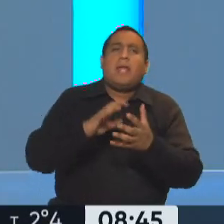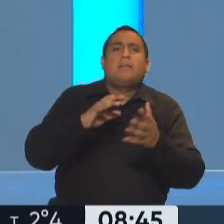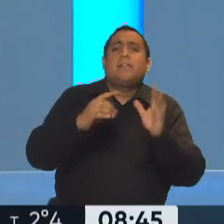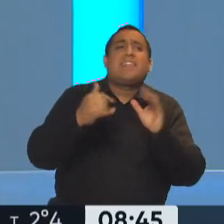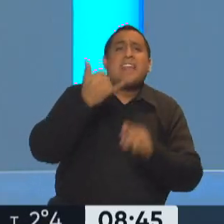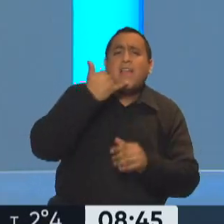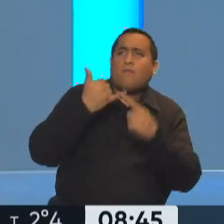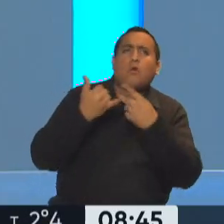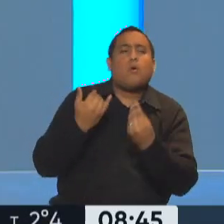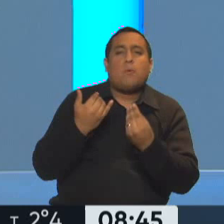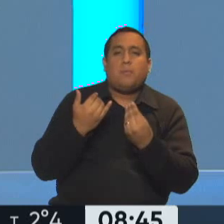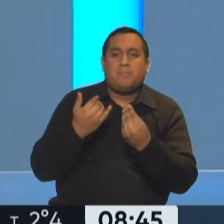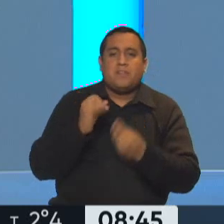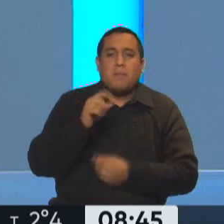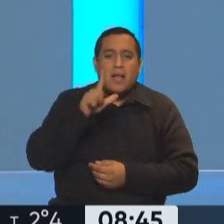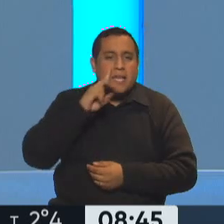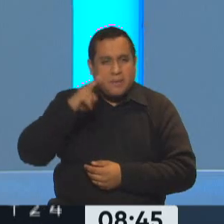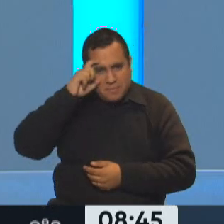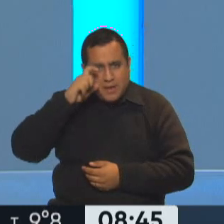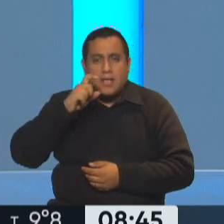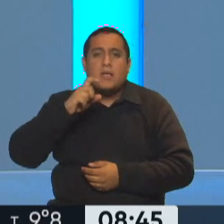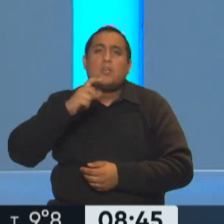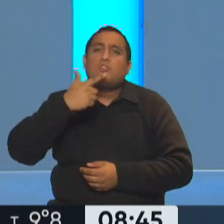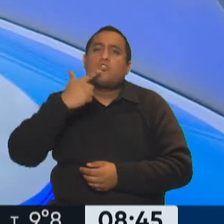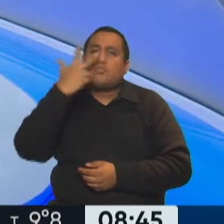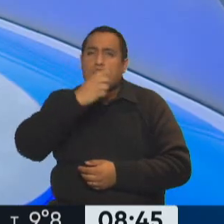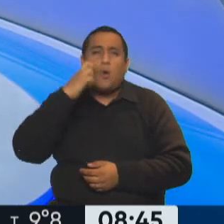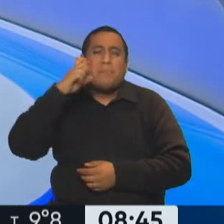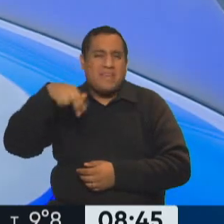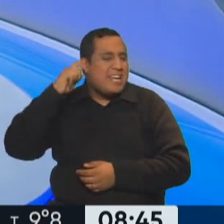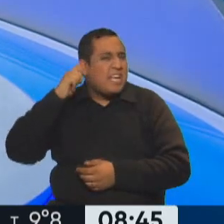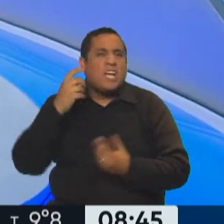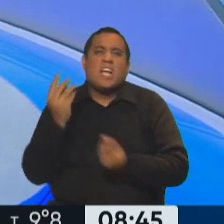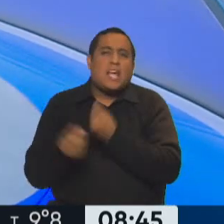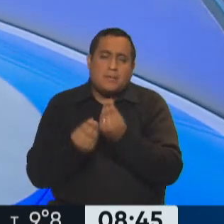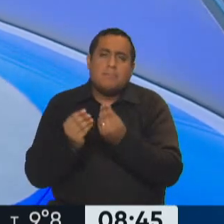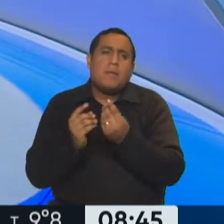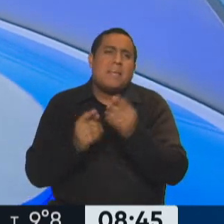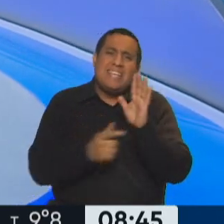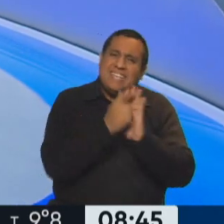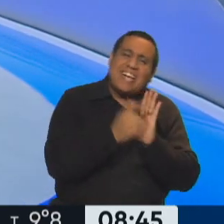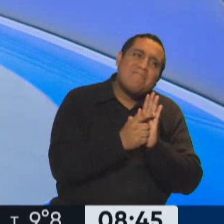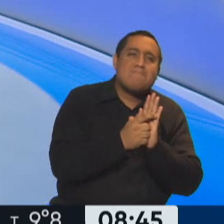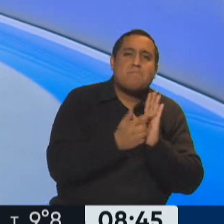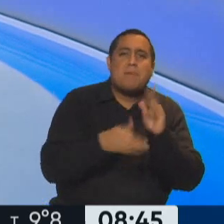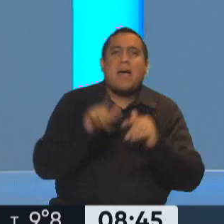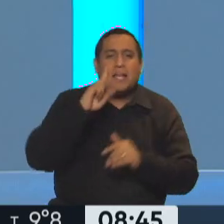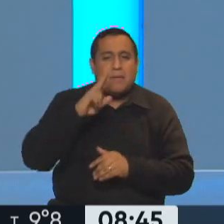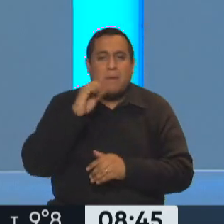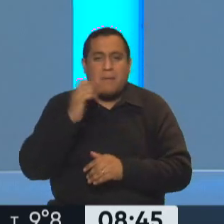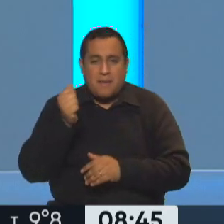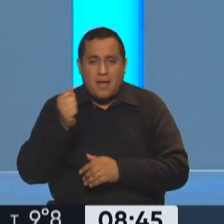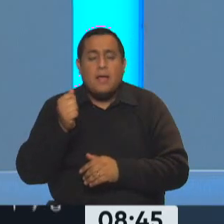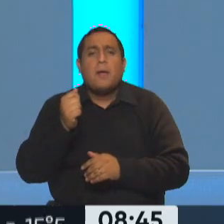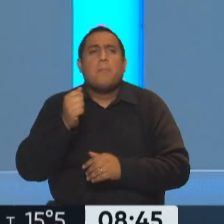es que... Se llama live shopping, es shopping en tiempo real y tiene que ver más que con Instagram, por ejemplo, con la plataforma Alibaba, donde